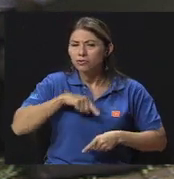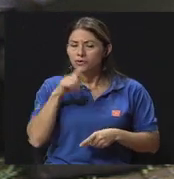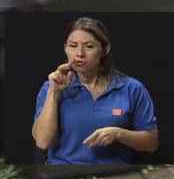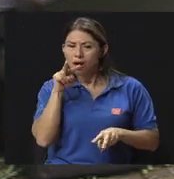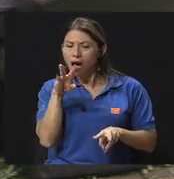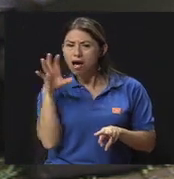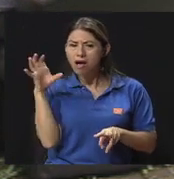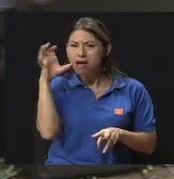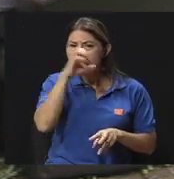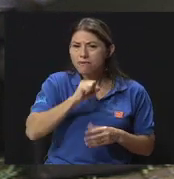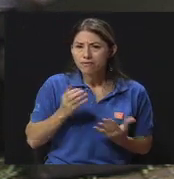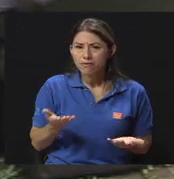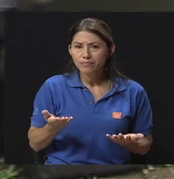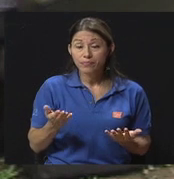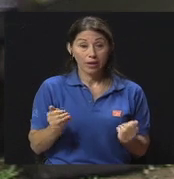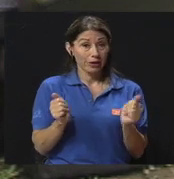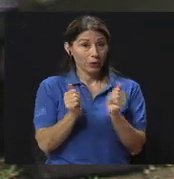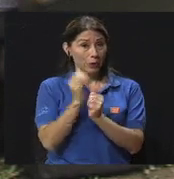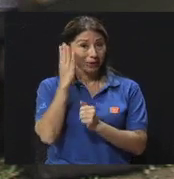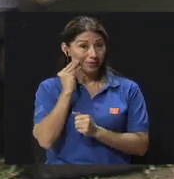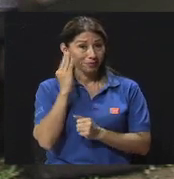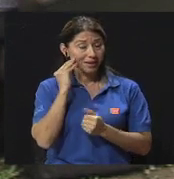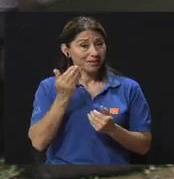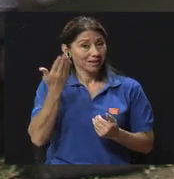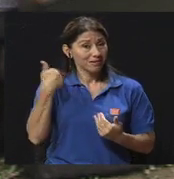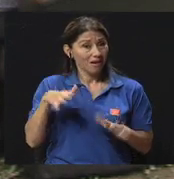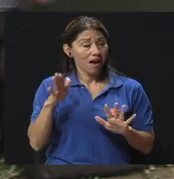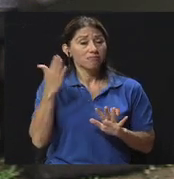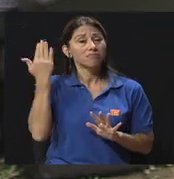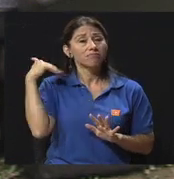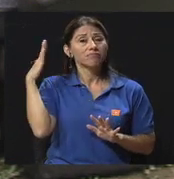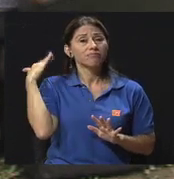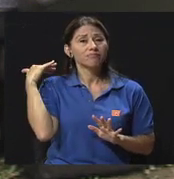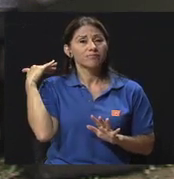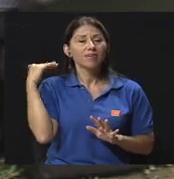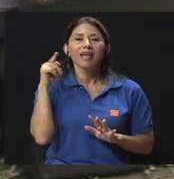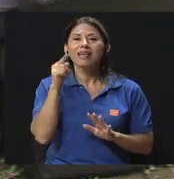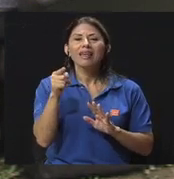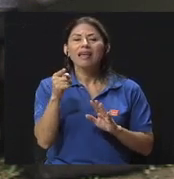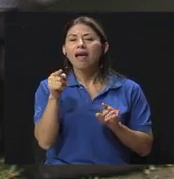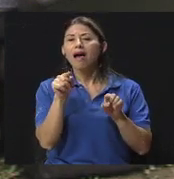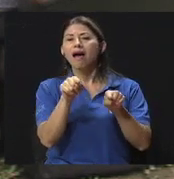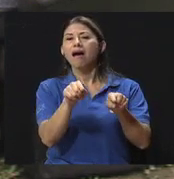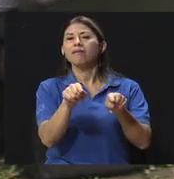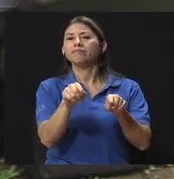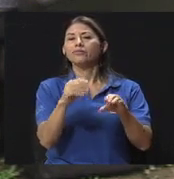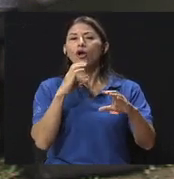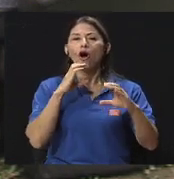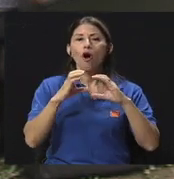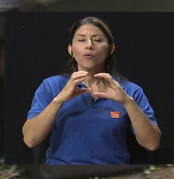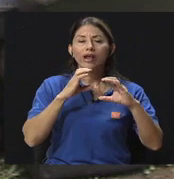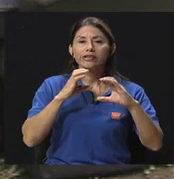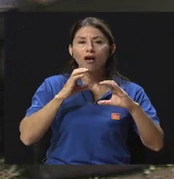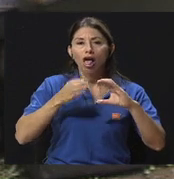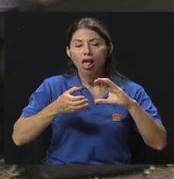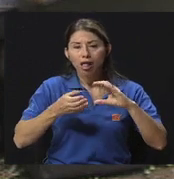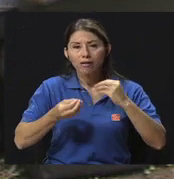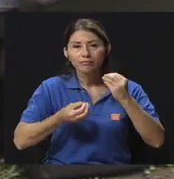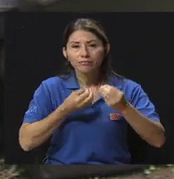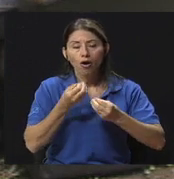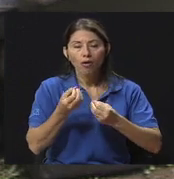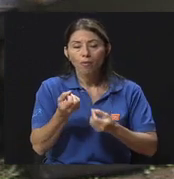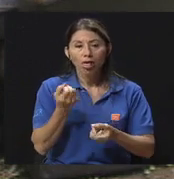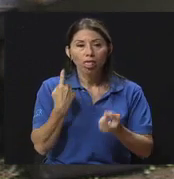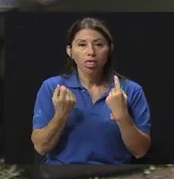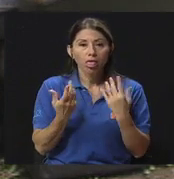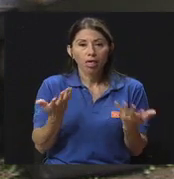A partir de la experiencia, yo creo que ahí los elementos fundamentales es la comunicación. O cuando yo no puedo o algunos de los